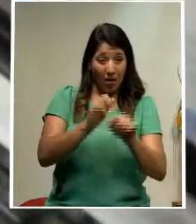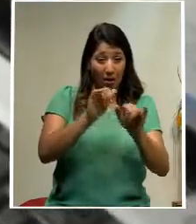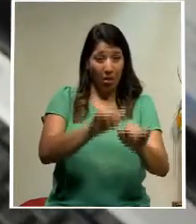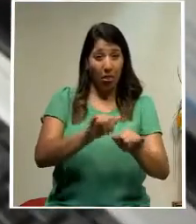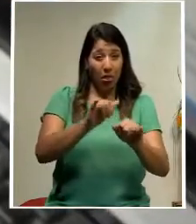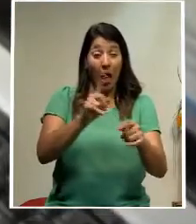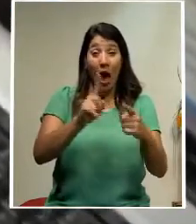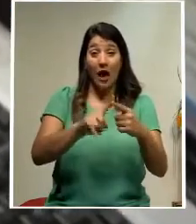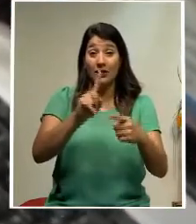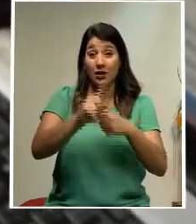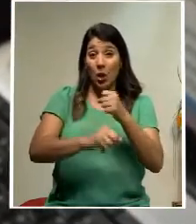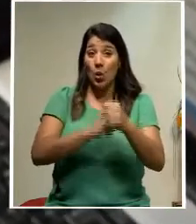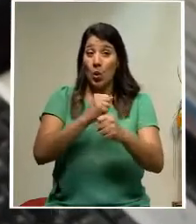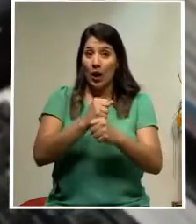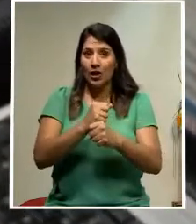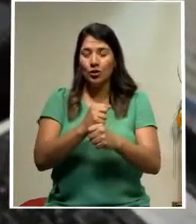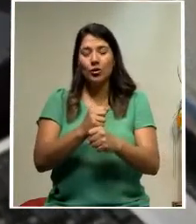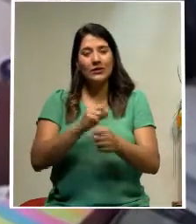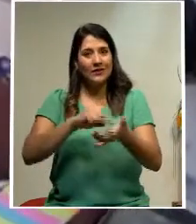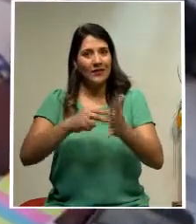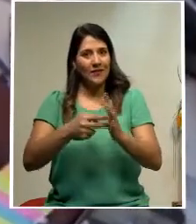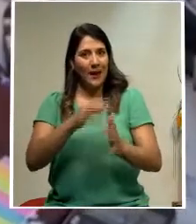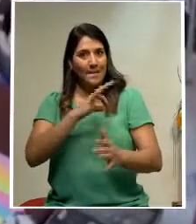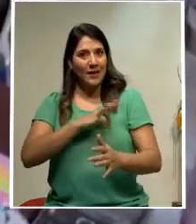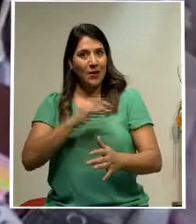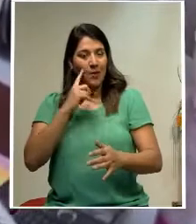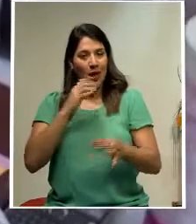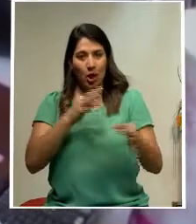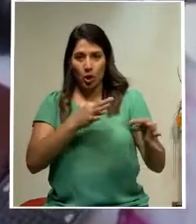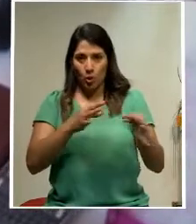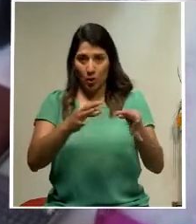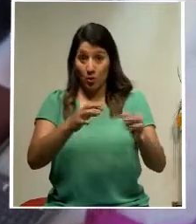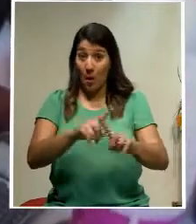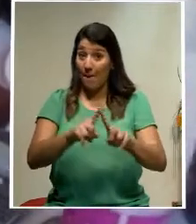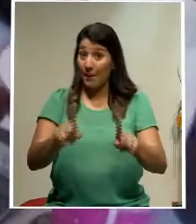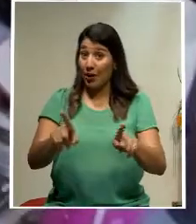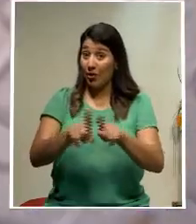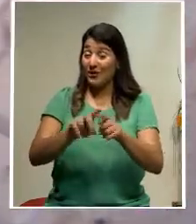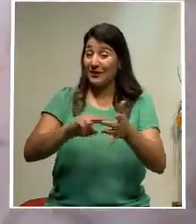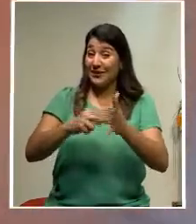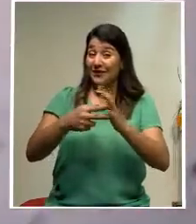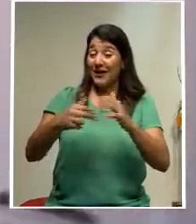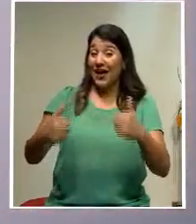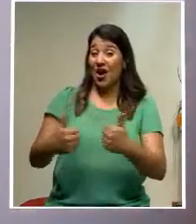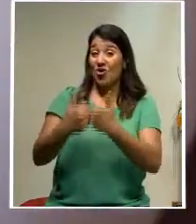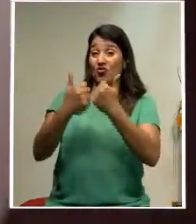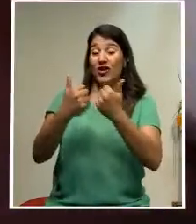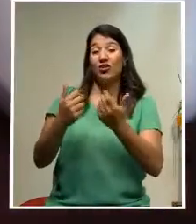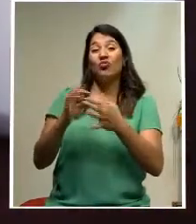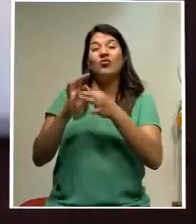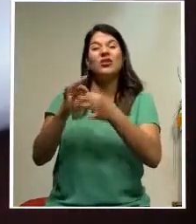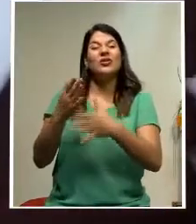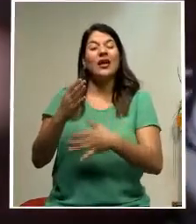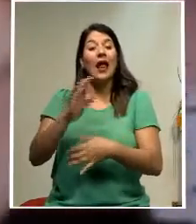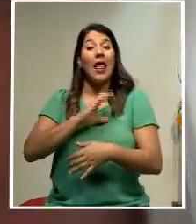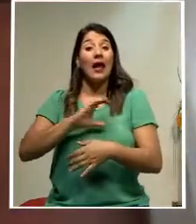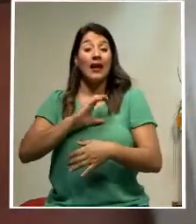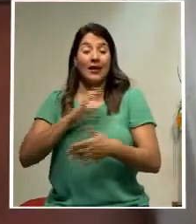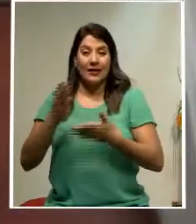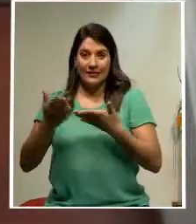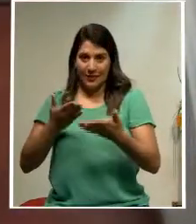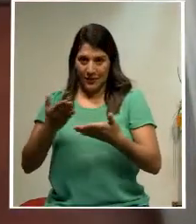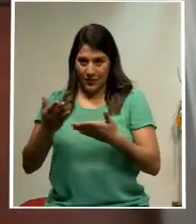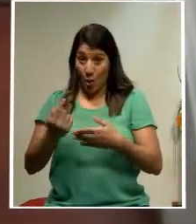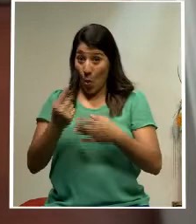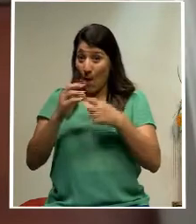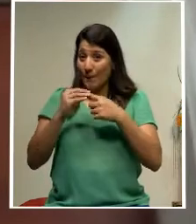expectativa en el sector turismo, pero también reta a la calidad de los servicios para estos visitantes de larga distancia. Uno de